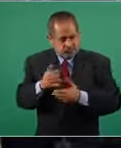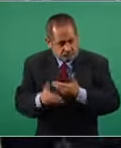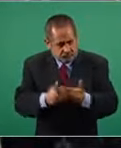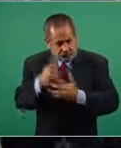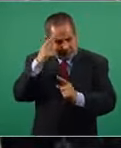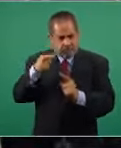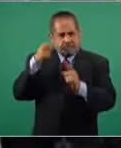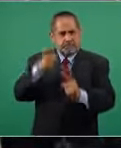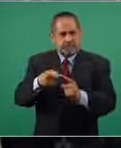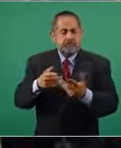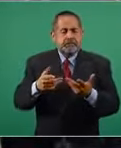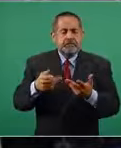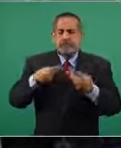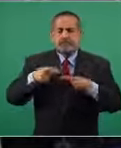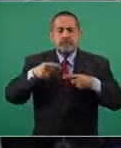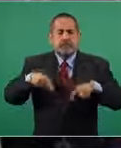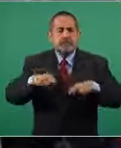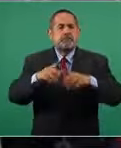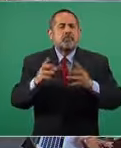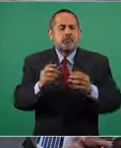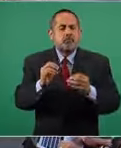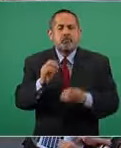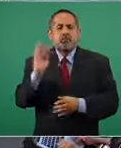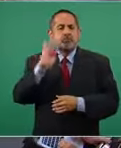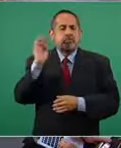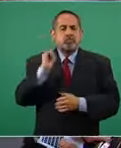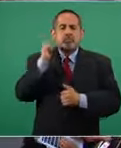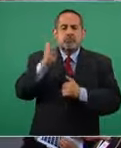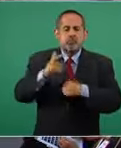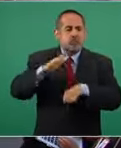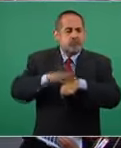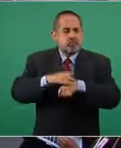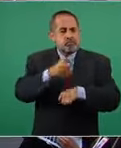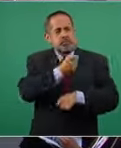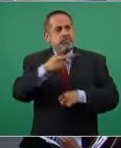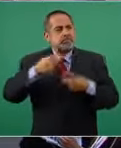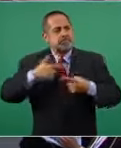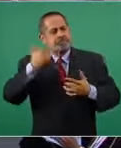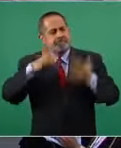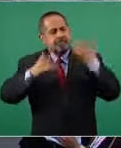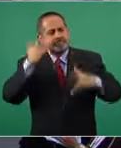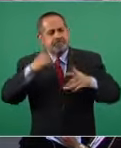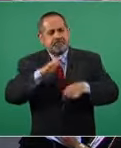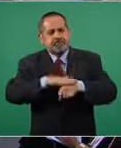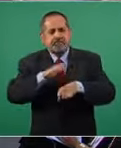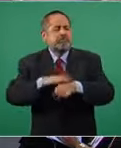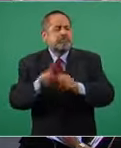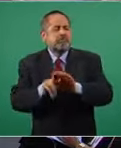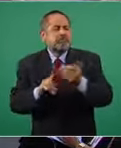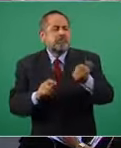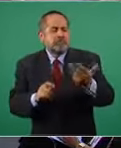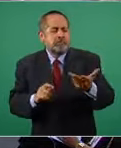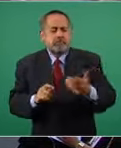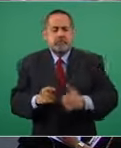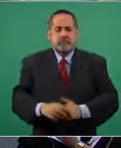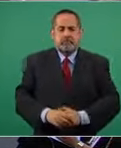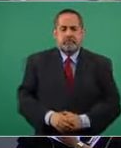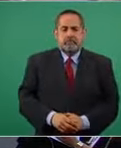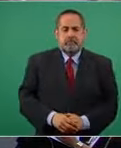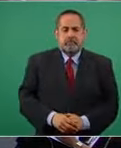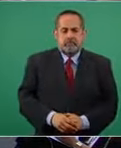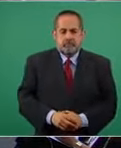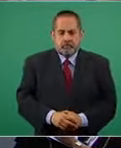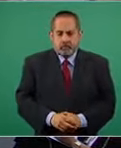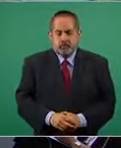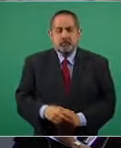hilo de este sentido de la población o si podríamos esperar más renuncias de funcionarios en los próximos días gracias bueno